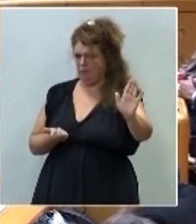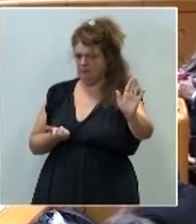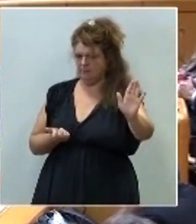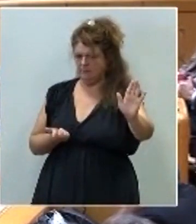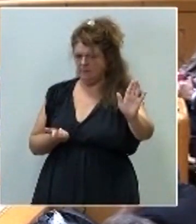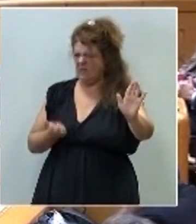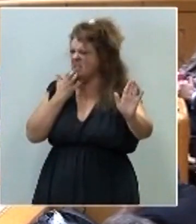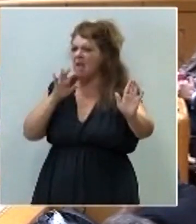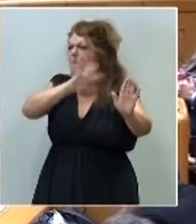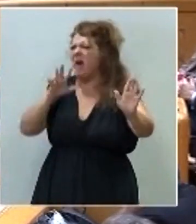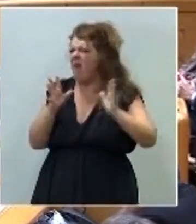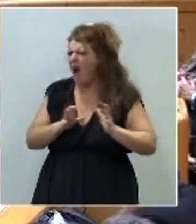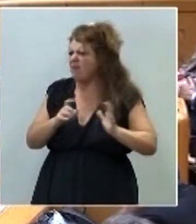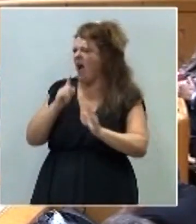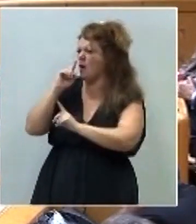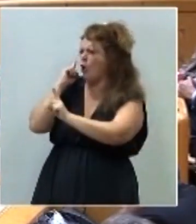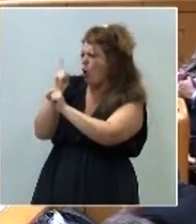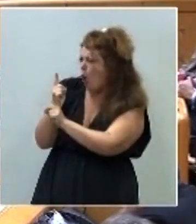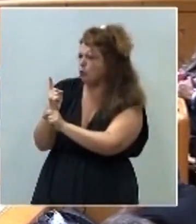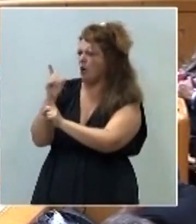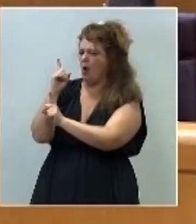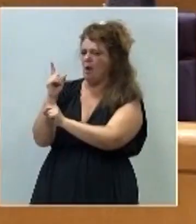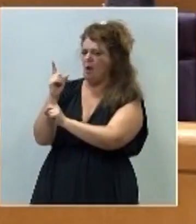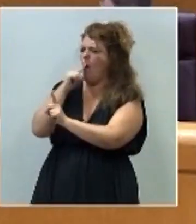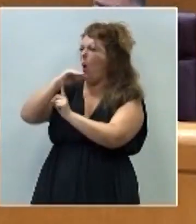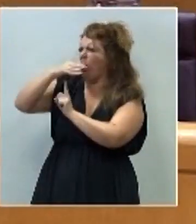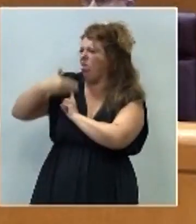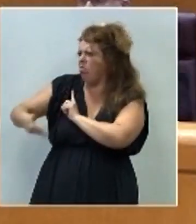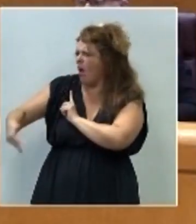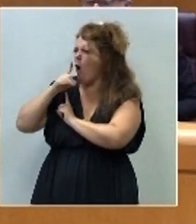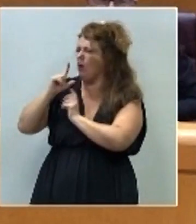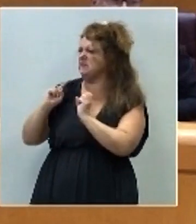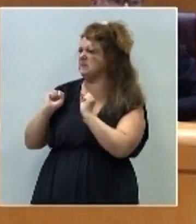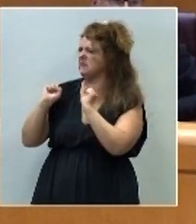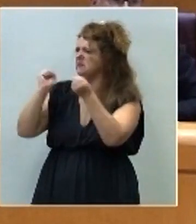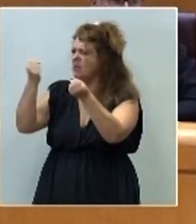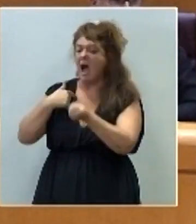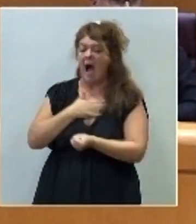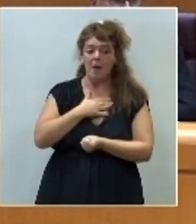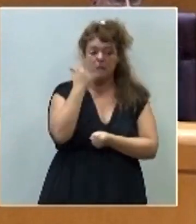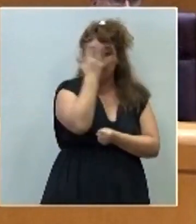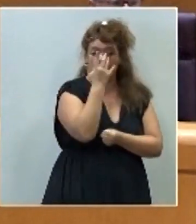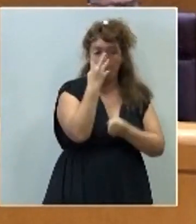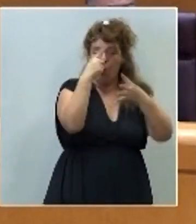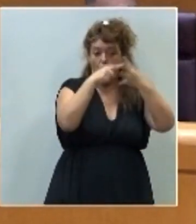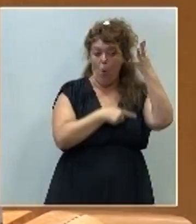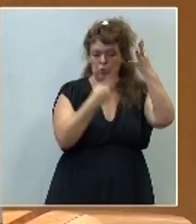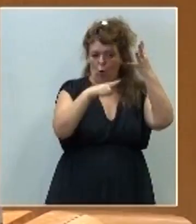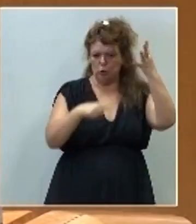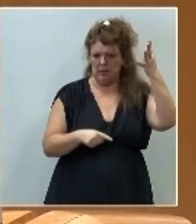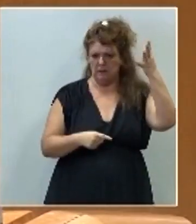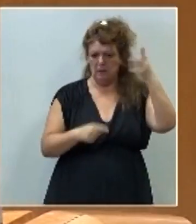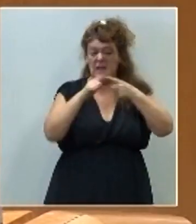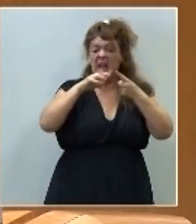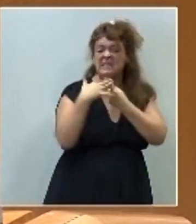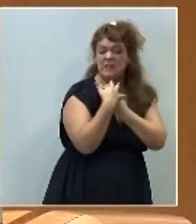sin ningún afán de ofenderle, ni de hacerle de menos o de crisparle. A mí me preocupan cuatro cosas. Primero,